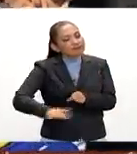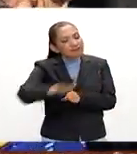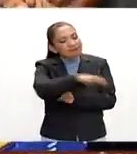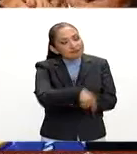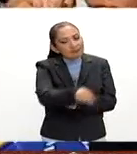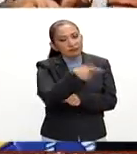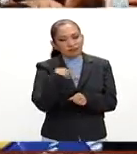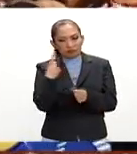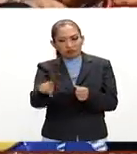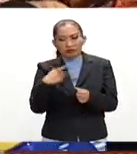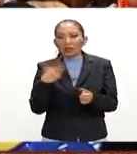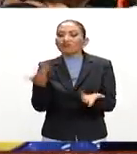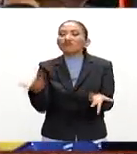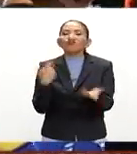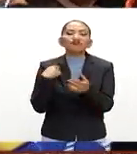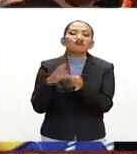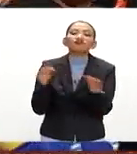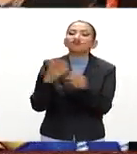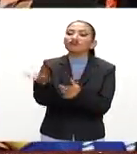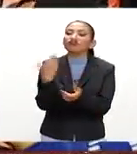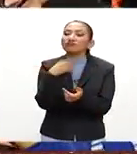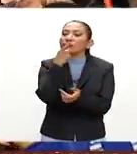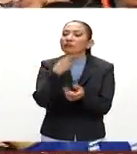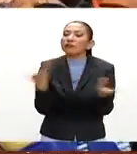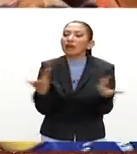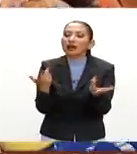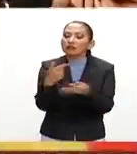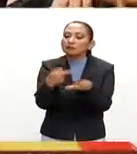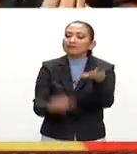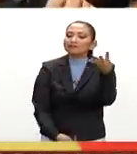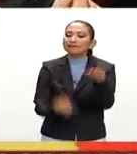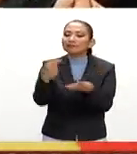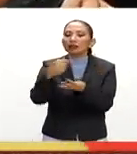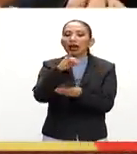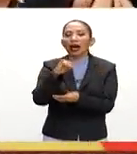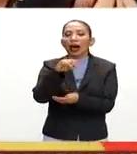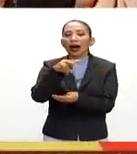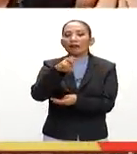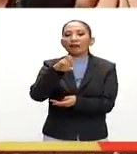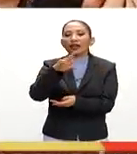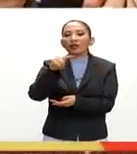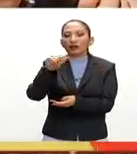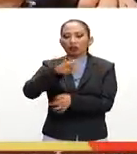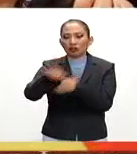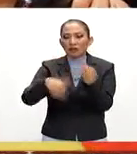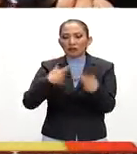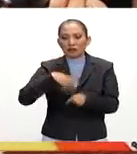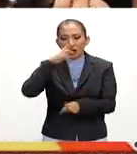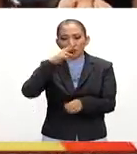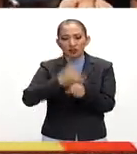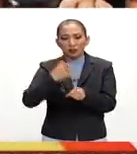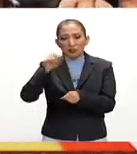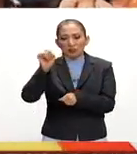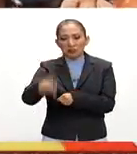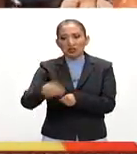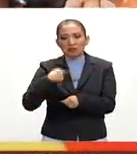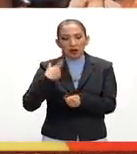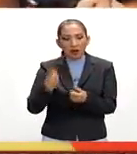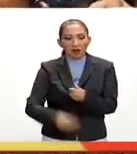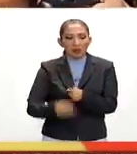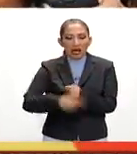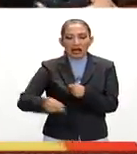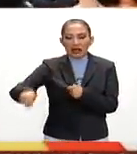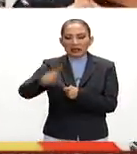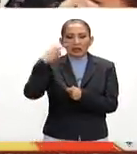y el ejercicio de rendición de cuentas jurisdiccional con Javier Duarte y quienes resulten responsables por los actos que han lastimado a los